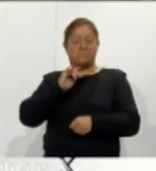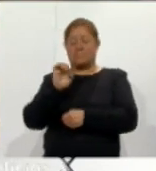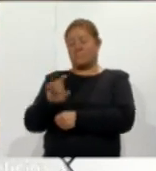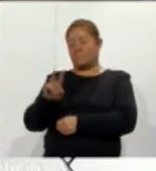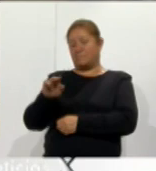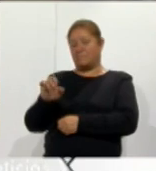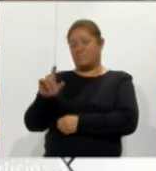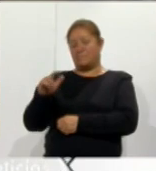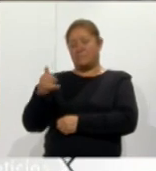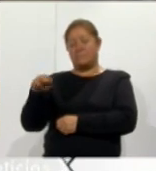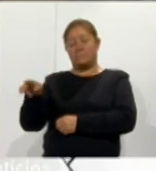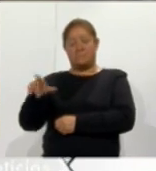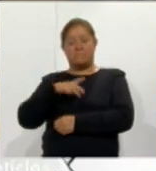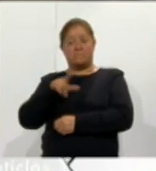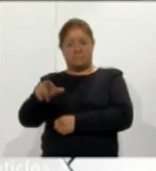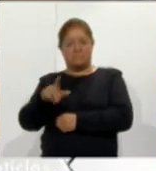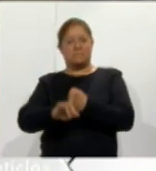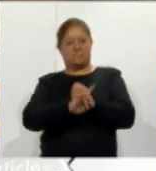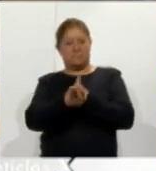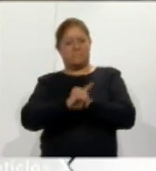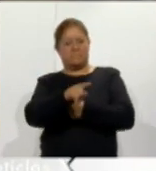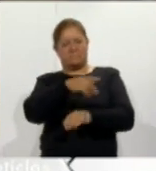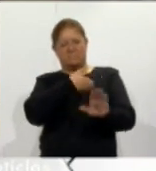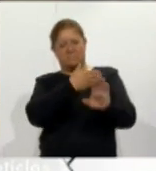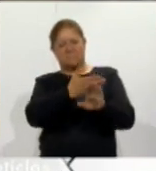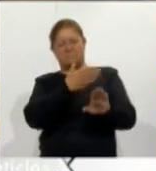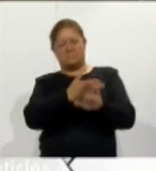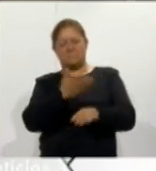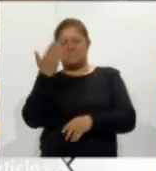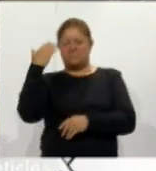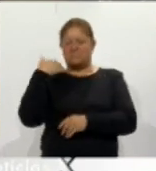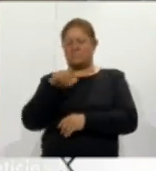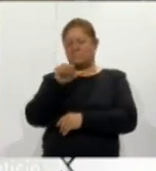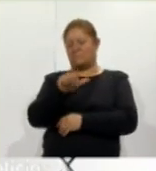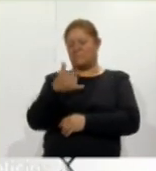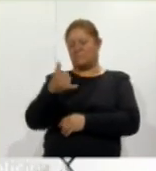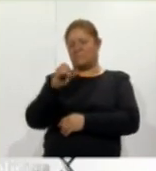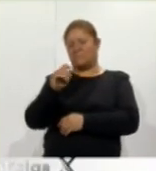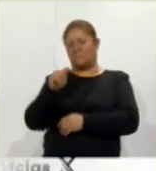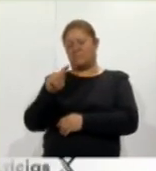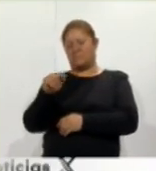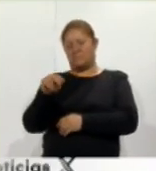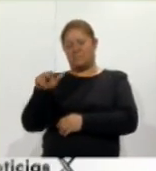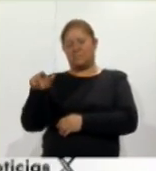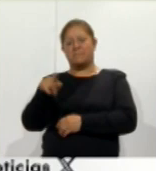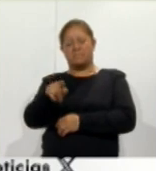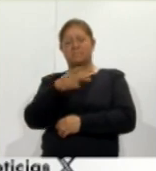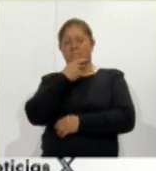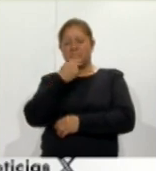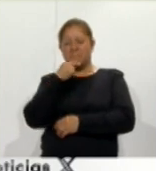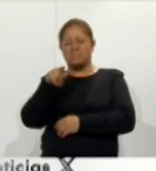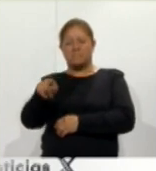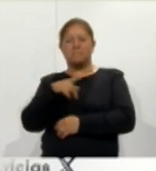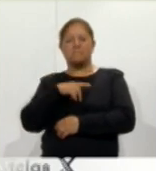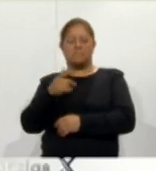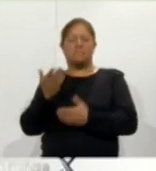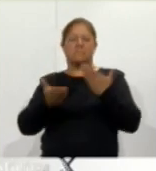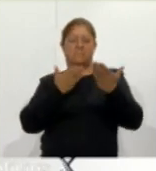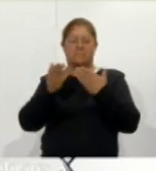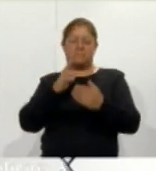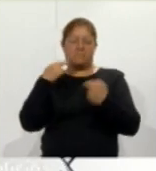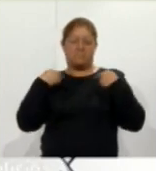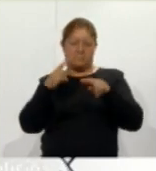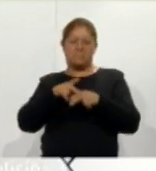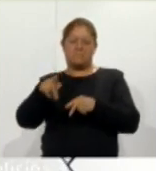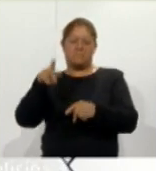tras los hechos de violencia en los que un normalista de Ayotzinapa murió el pasado 7 de marzo Ante la ausencia definitiva de la fiscal general del estado